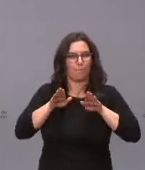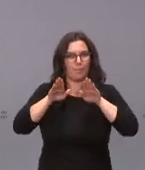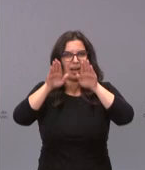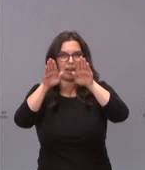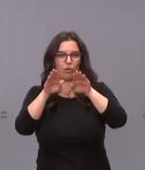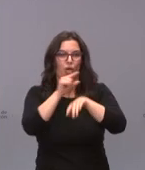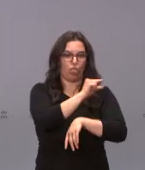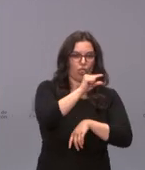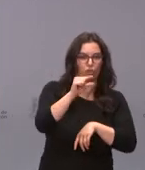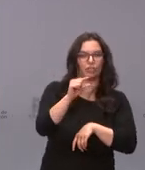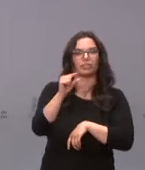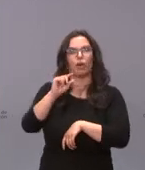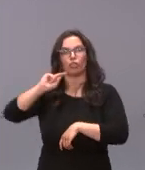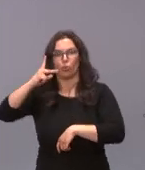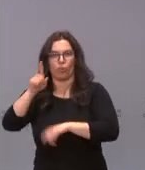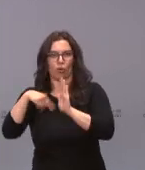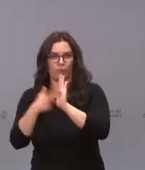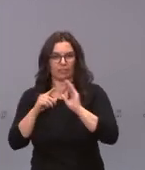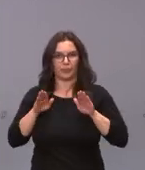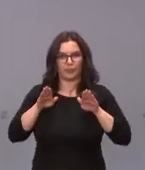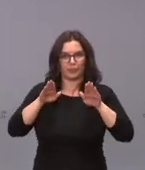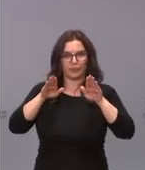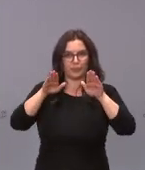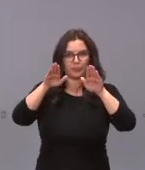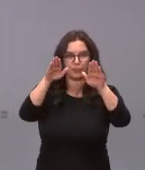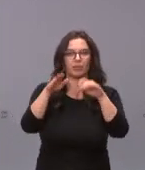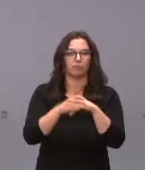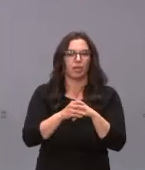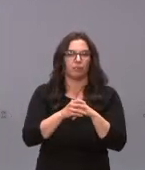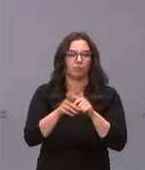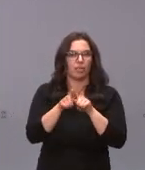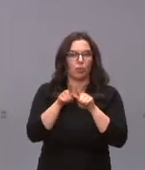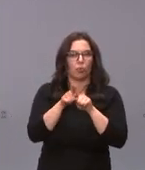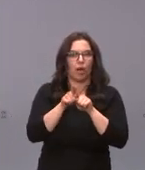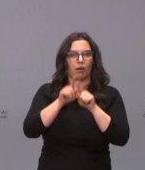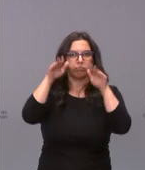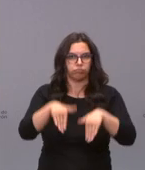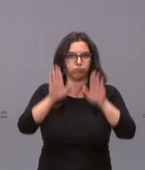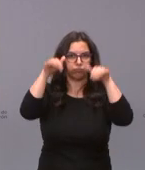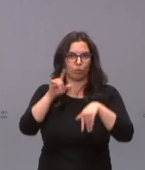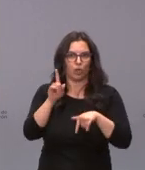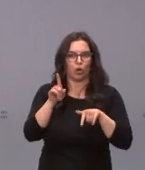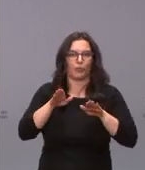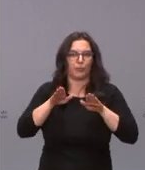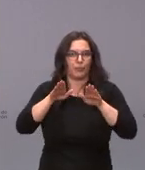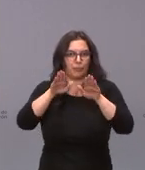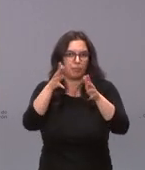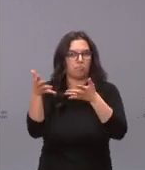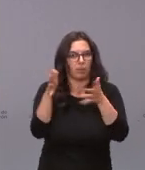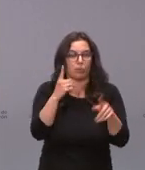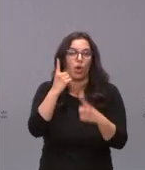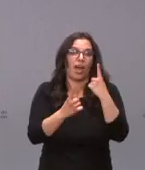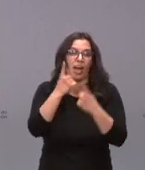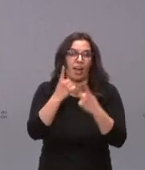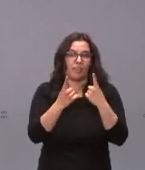Una cosa es cuando se reciben y luego mantenemos un ritmo constante, lo que hace que haya días, días que